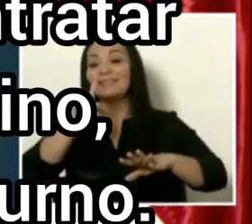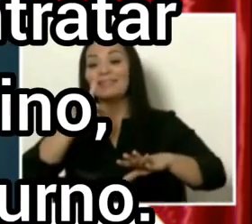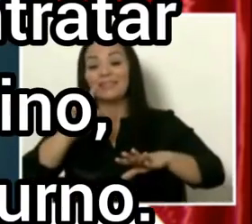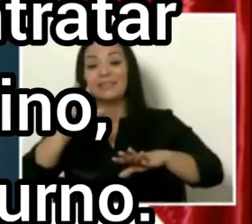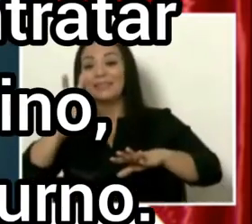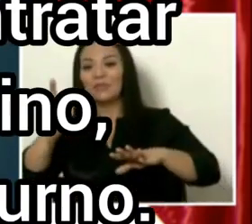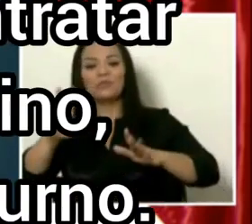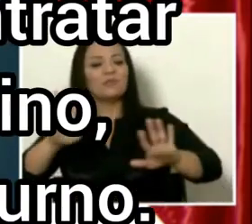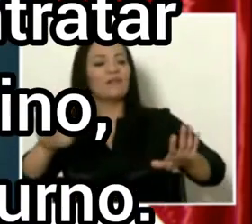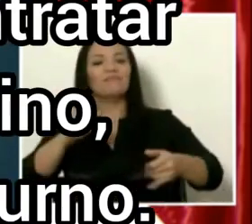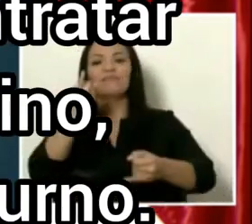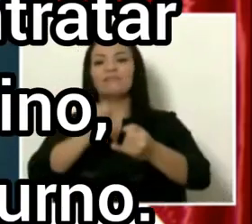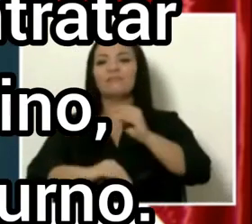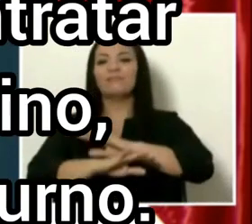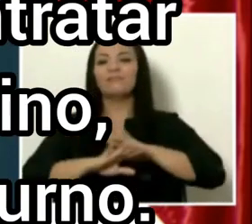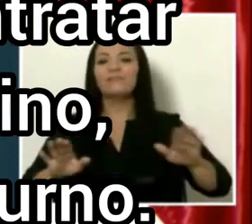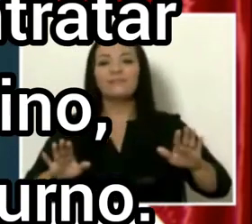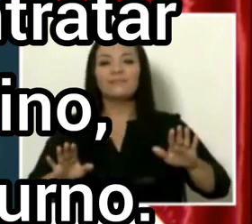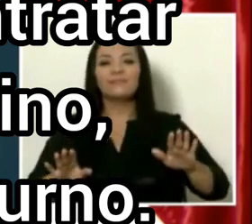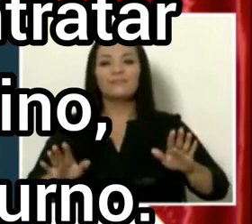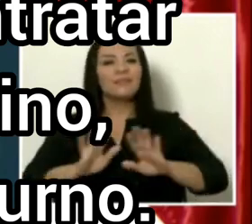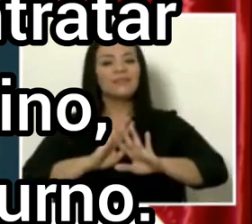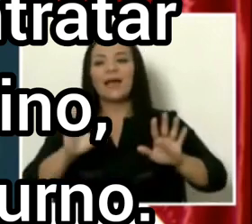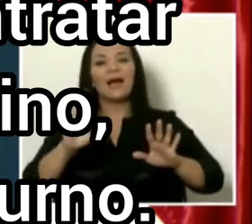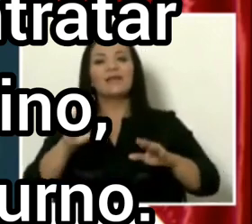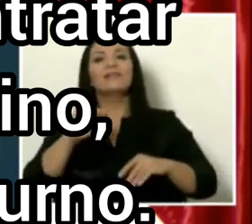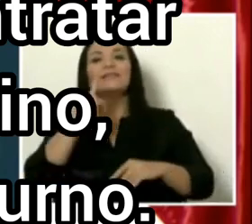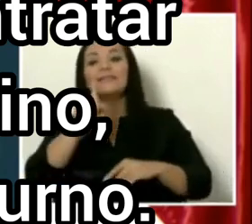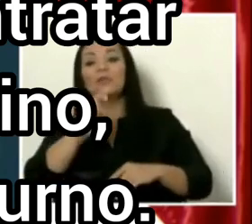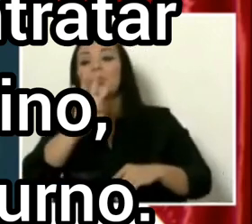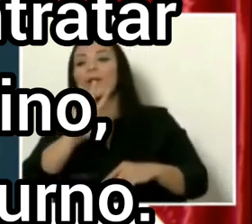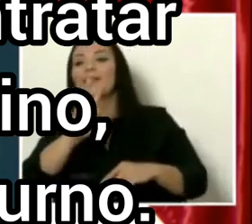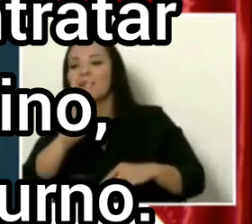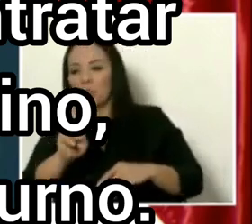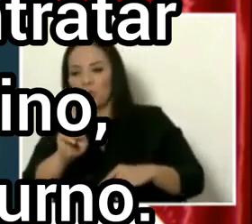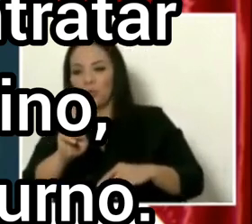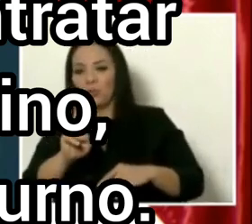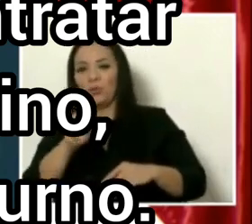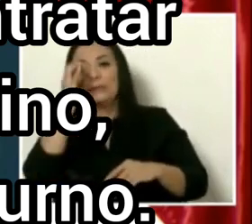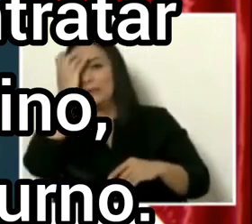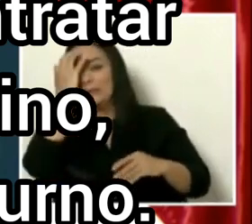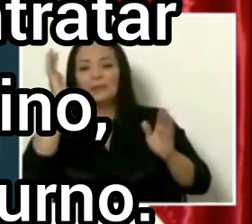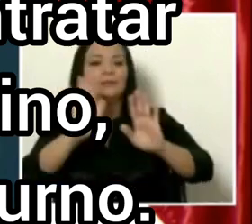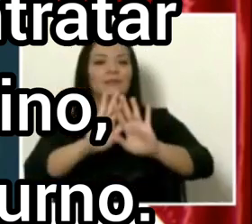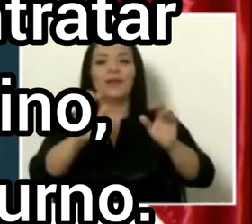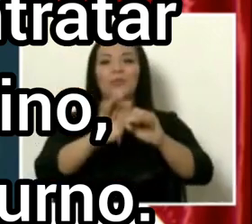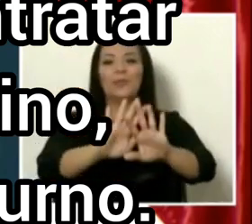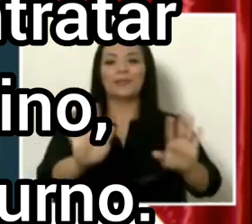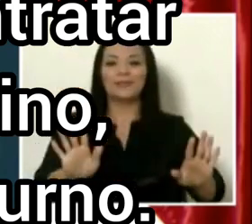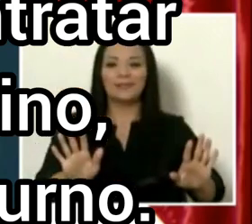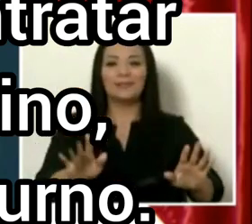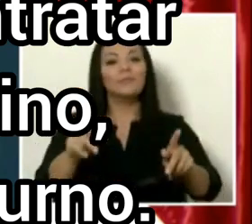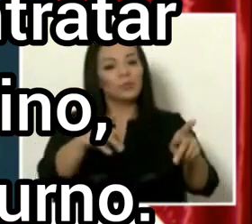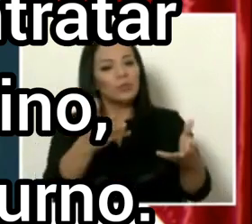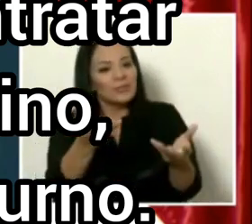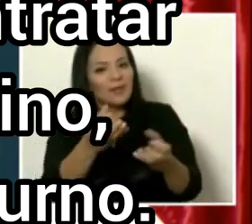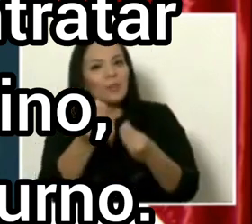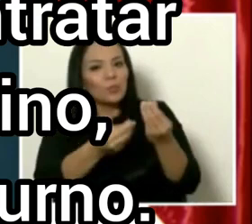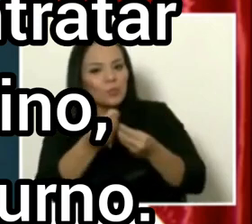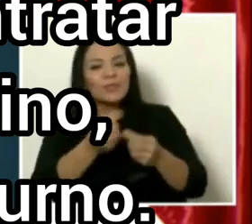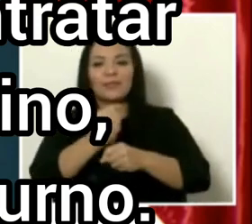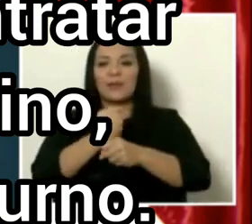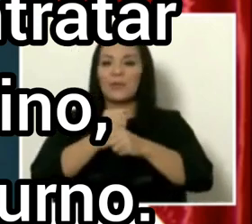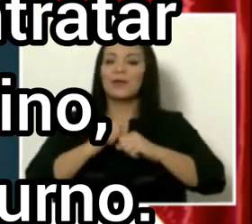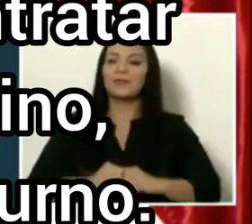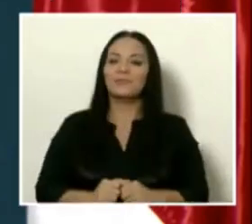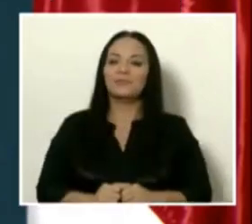y que dejan de agobiar. 142 agobios menos a quien quiere producir, trabajar. Bueno, nos